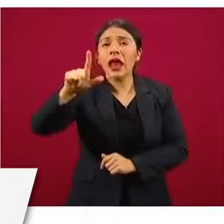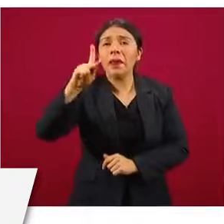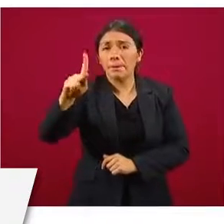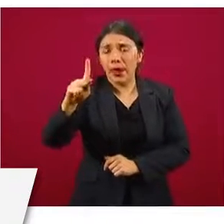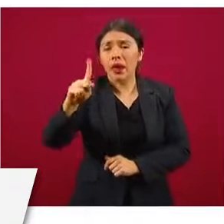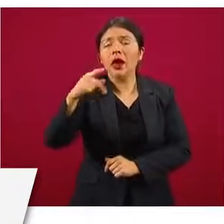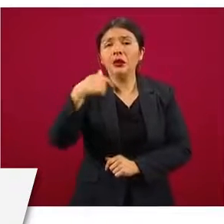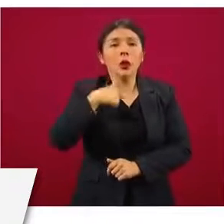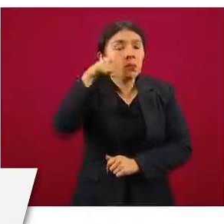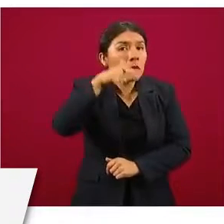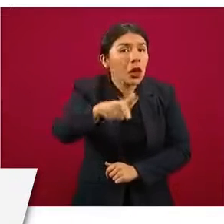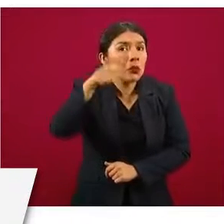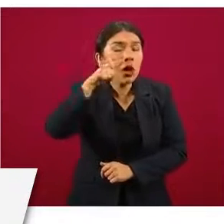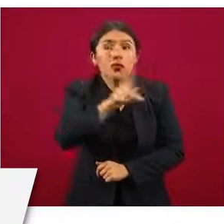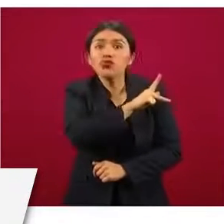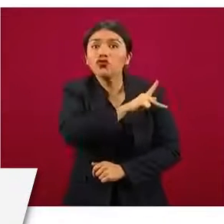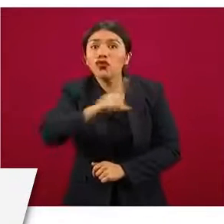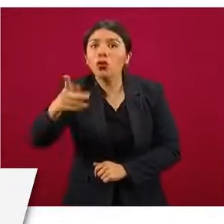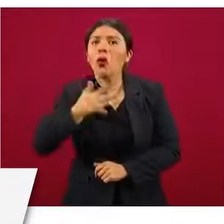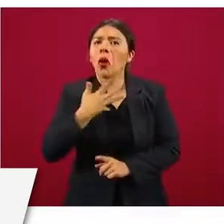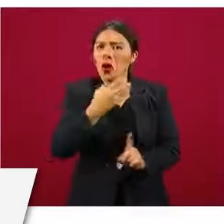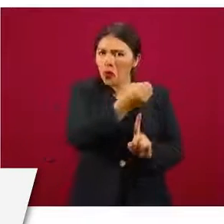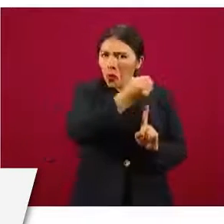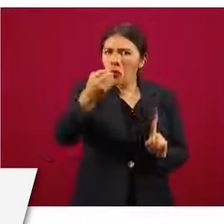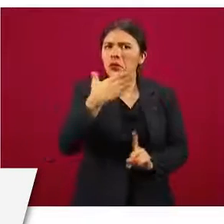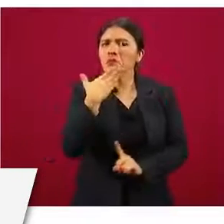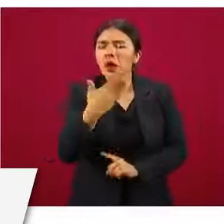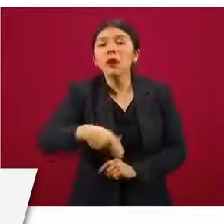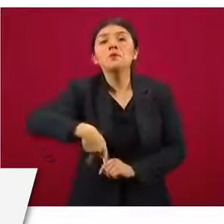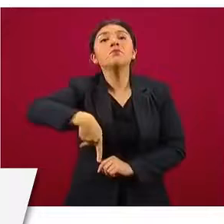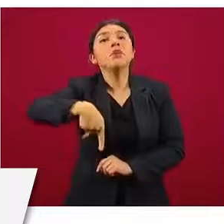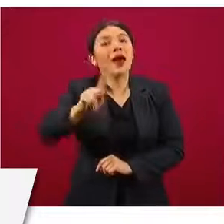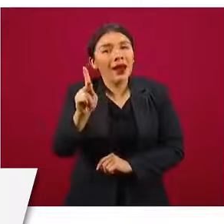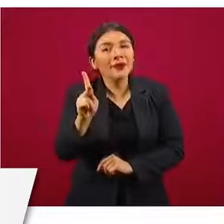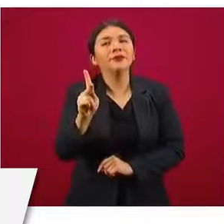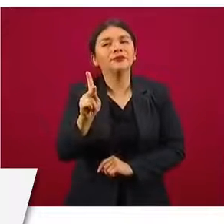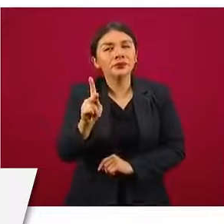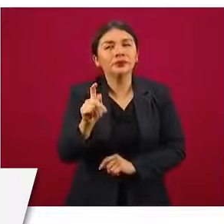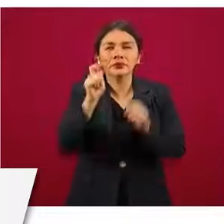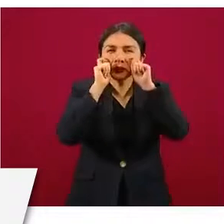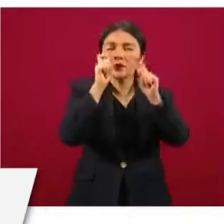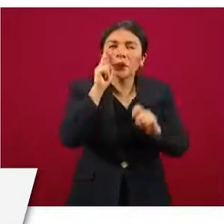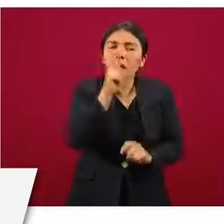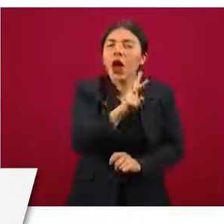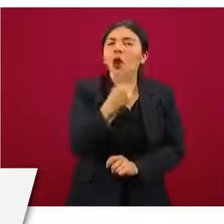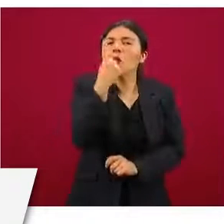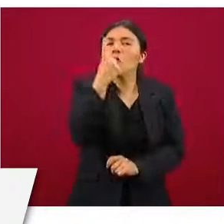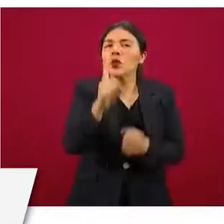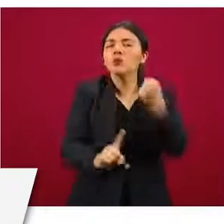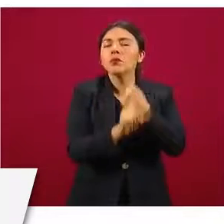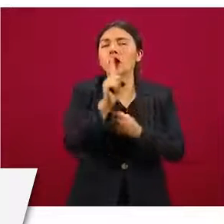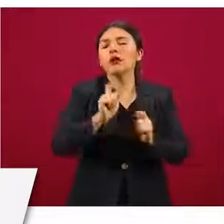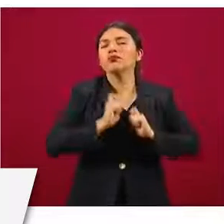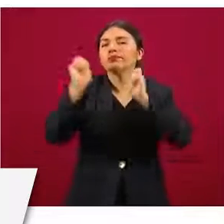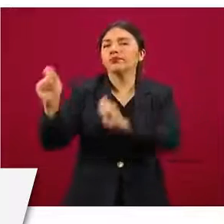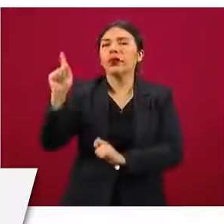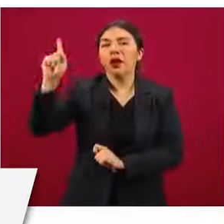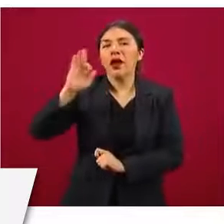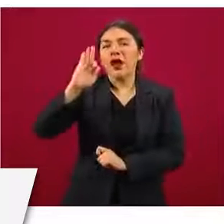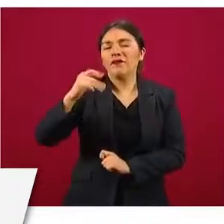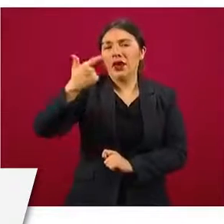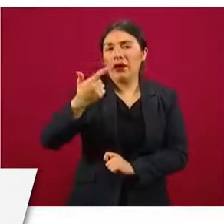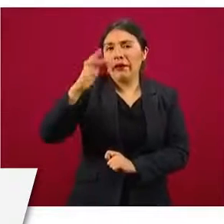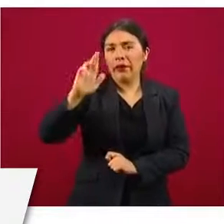encontramos que estaban todos en orden, pero también turnamos el caso a la Fiscalía General de la